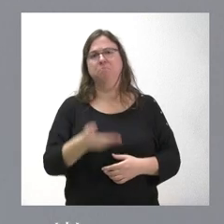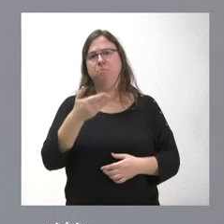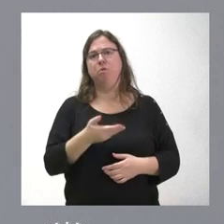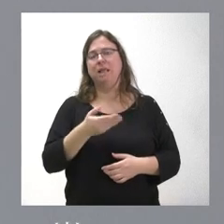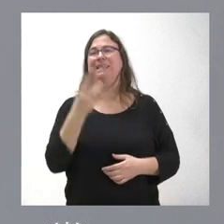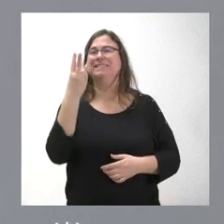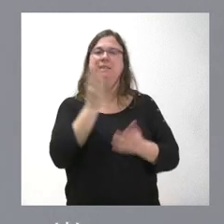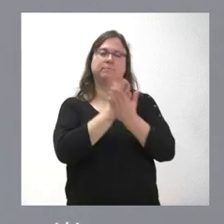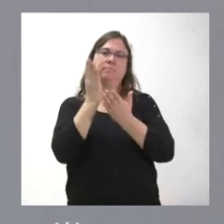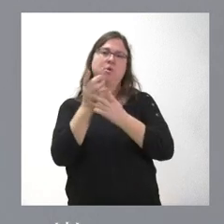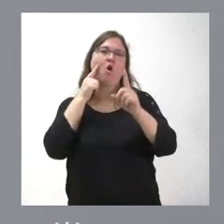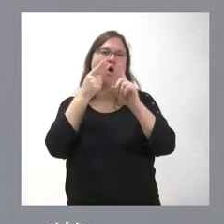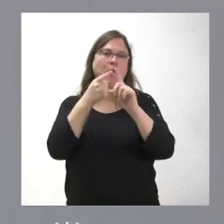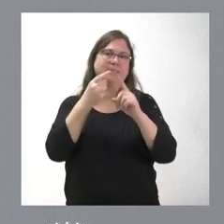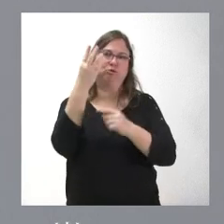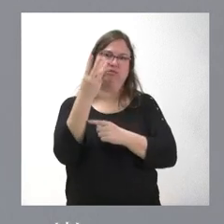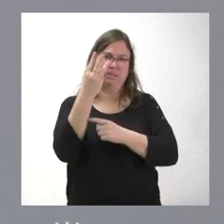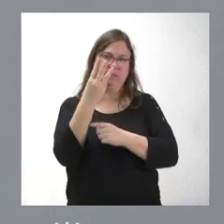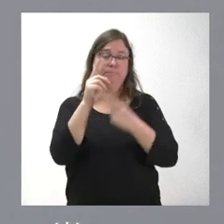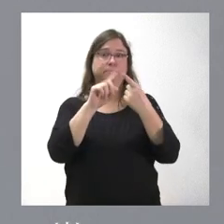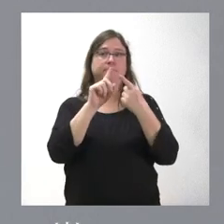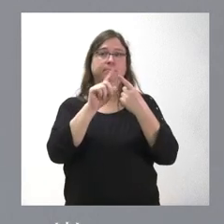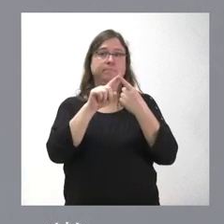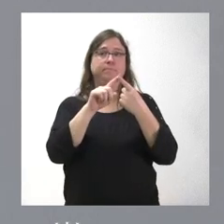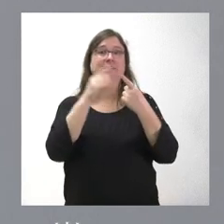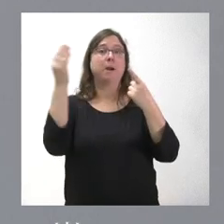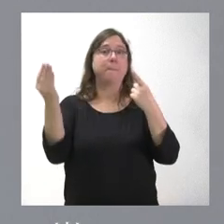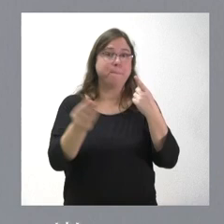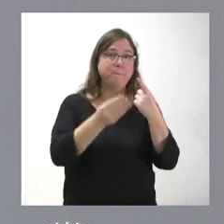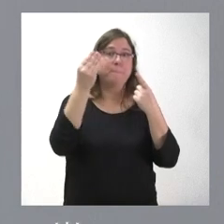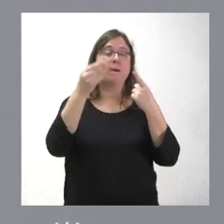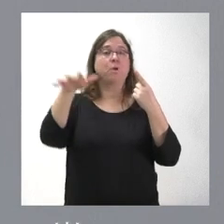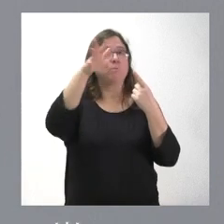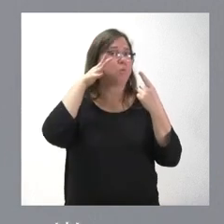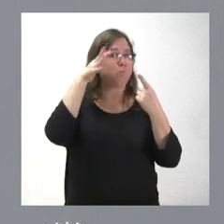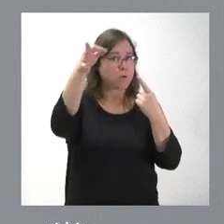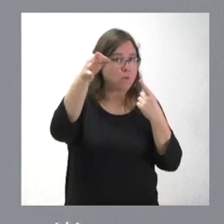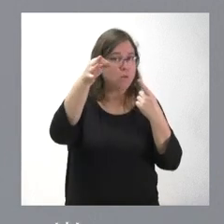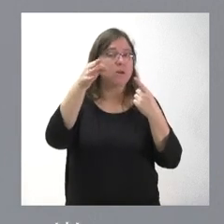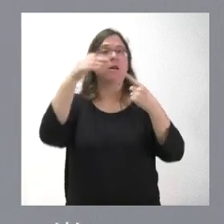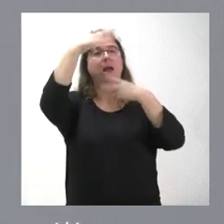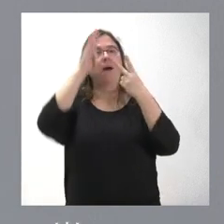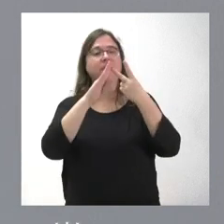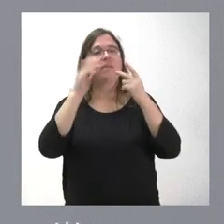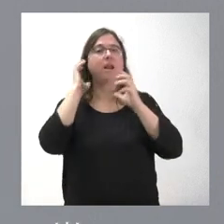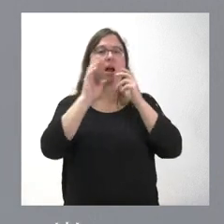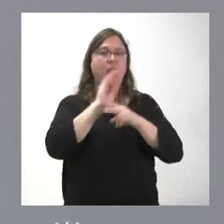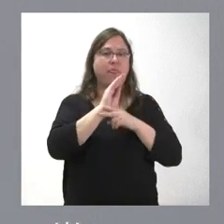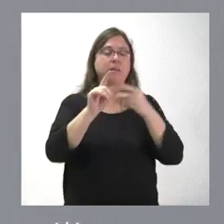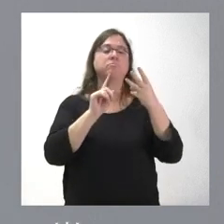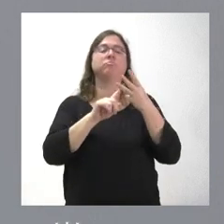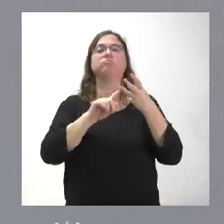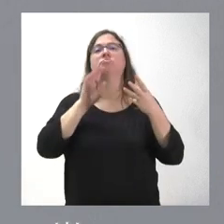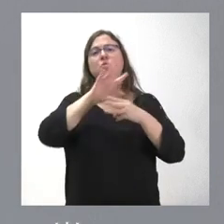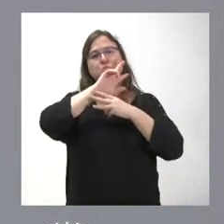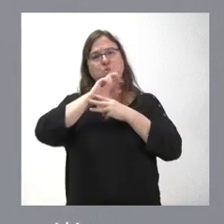triple objetivo, mejorar y favorecer el mundo rural, atender al sector de la ganadería y garantizar